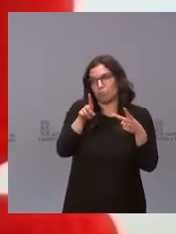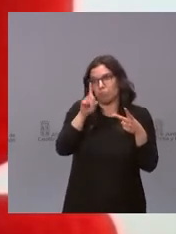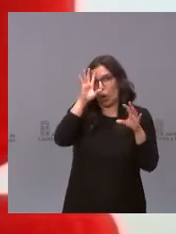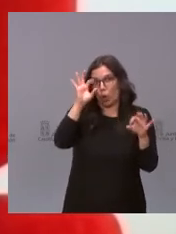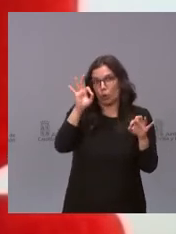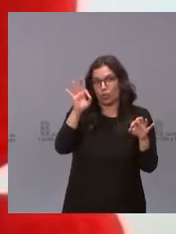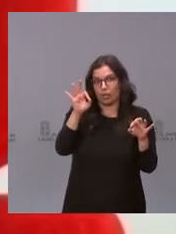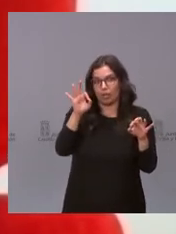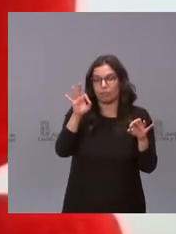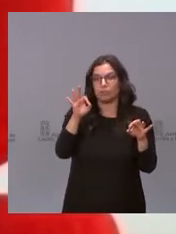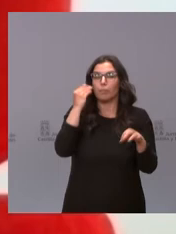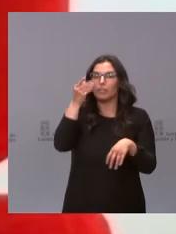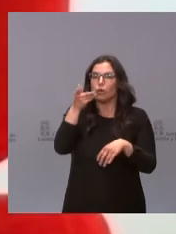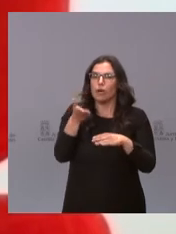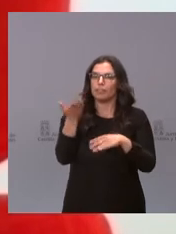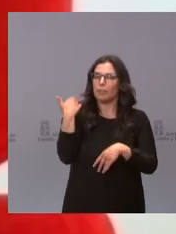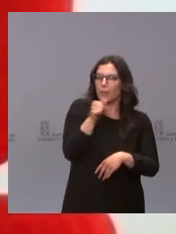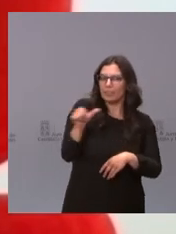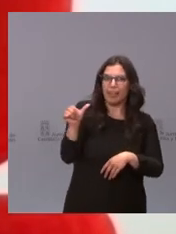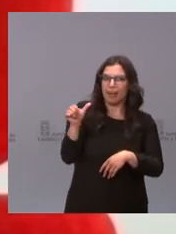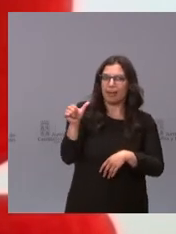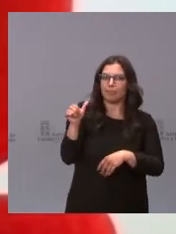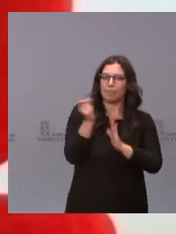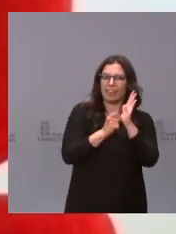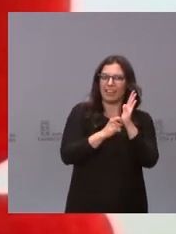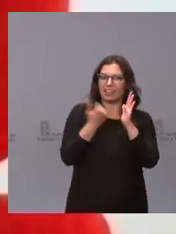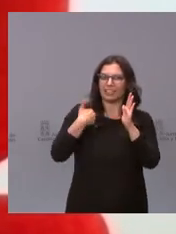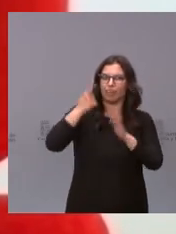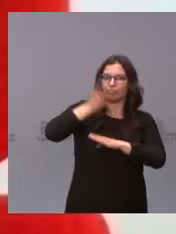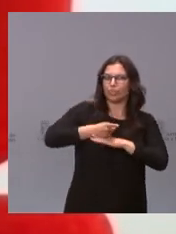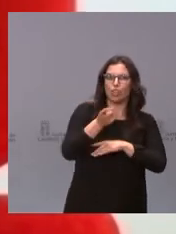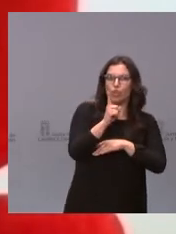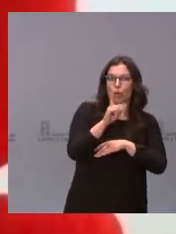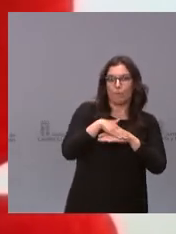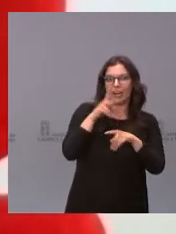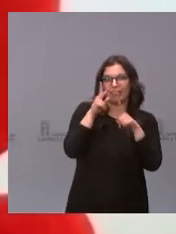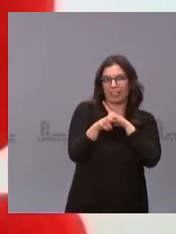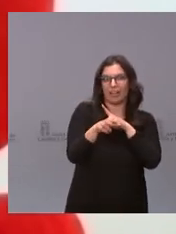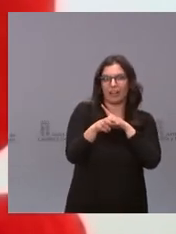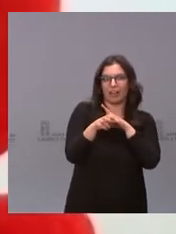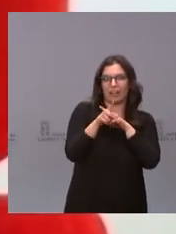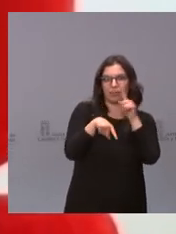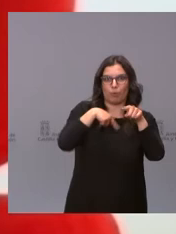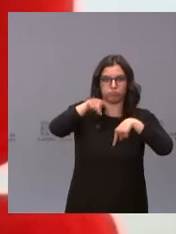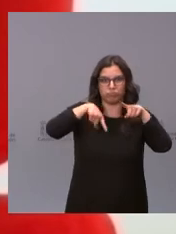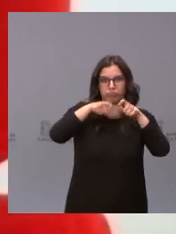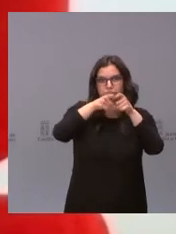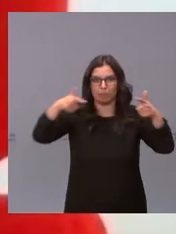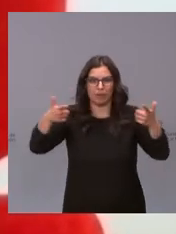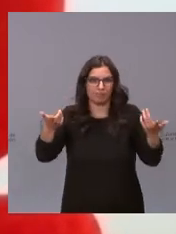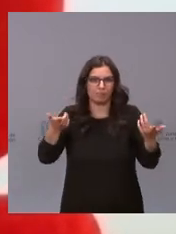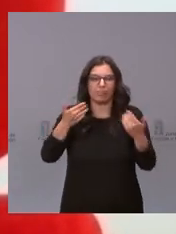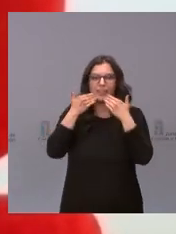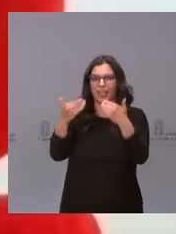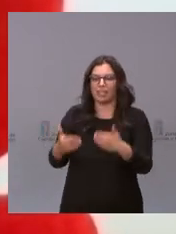no se han adaptado estas medidas la semana pasada para prevenir este aumento de casos que ahora se vislumbre, que ya se esperaba por la movilidad de la Semana Santa? Muchas